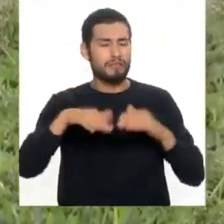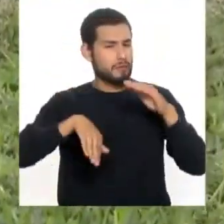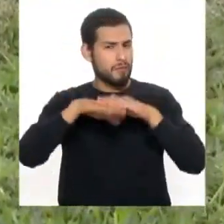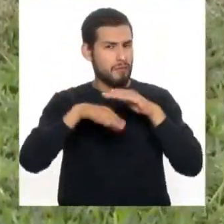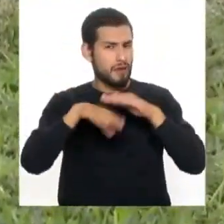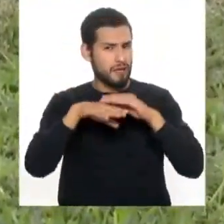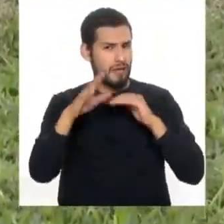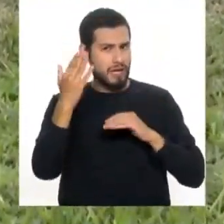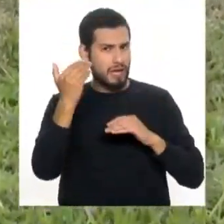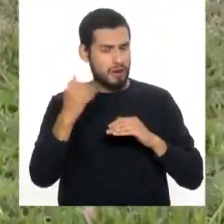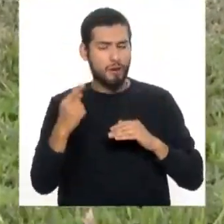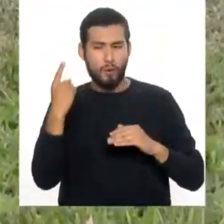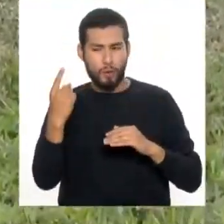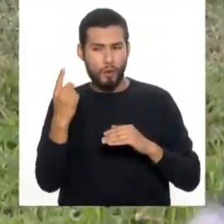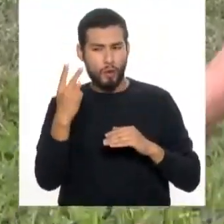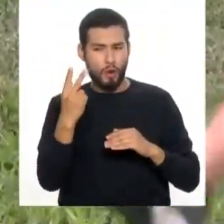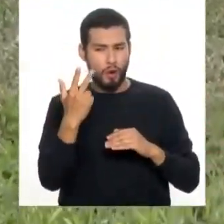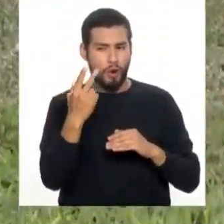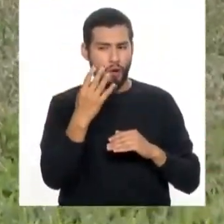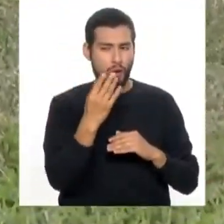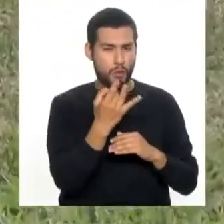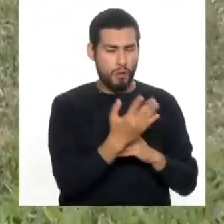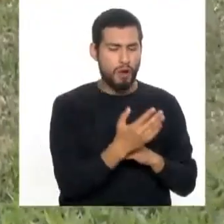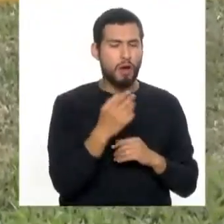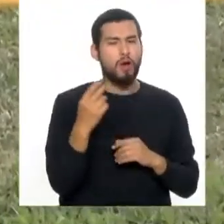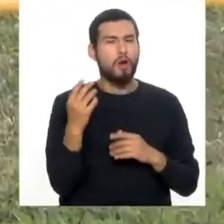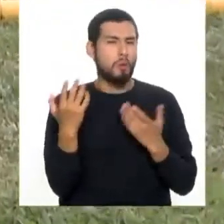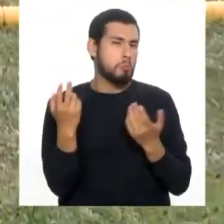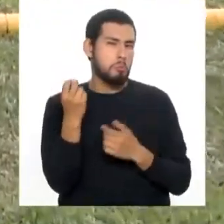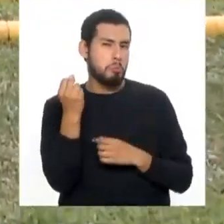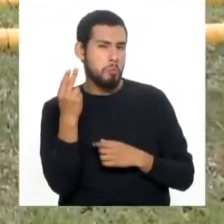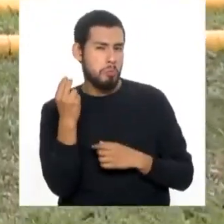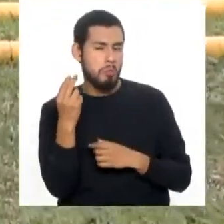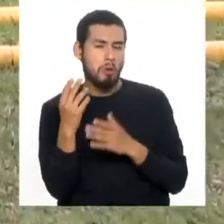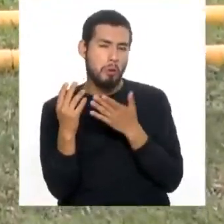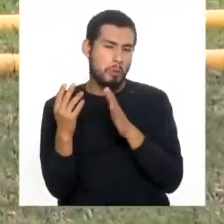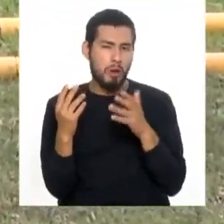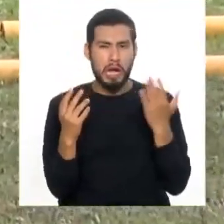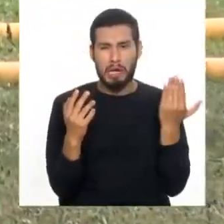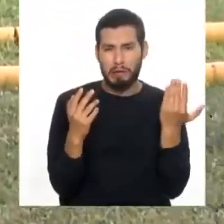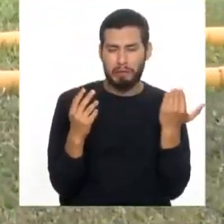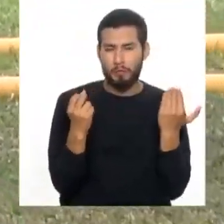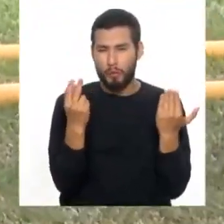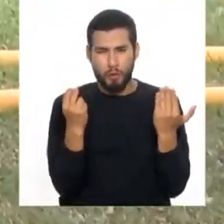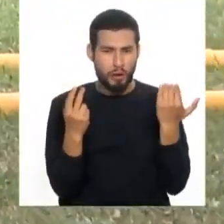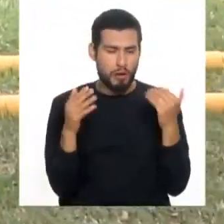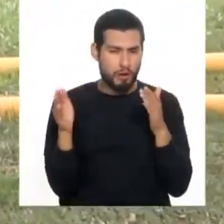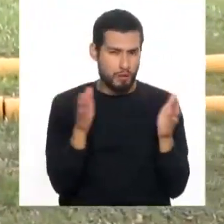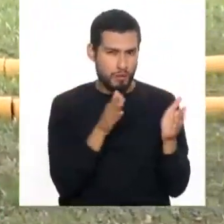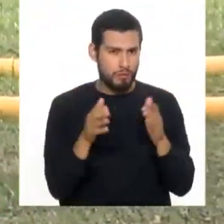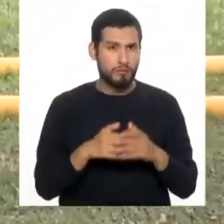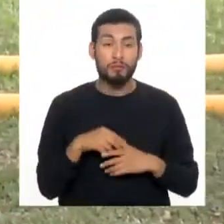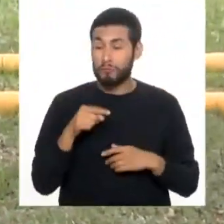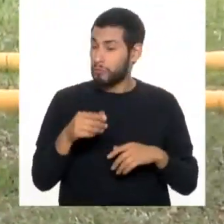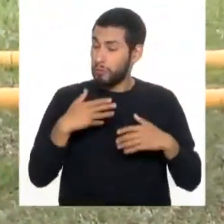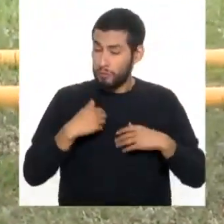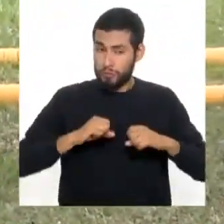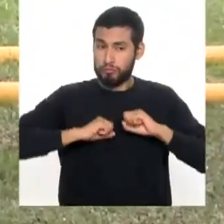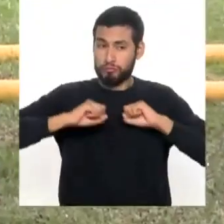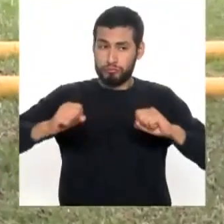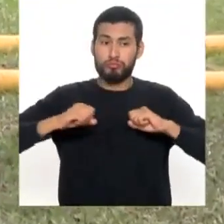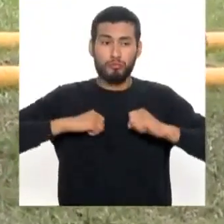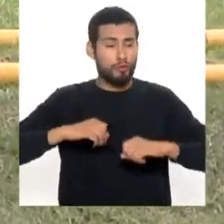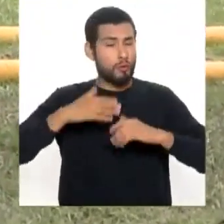de 12 a 15 repeticiones. Ahí está. Este es un súper ejercicio, además. Uy, acá trabaja